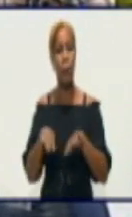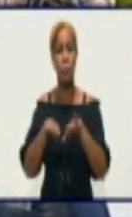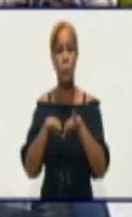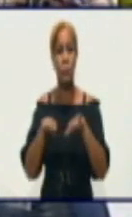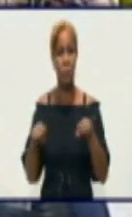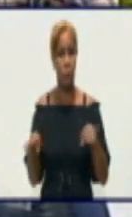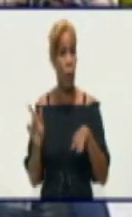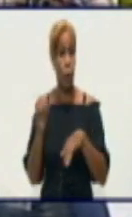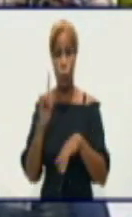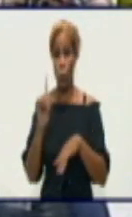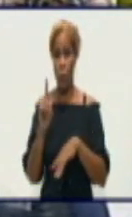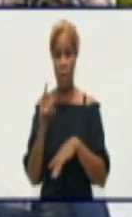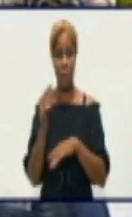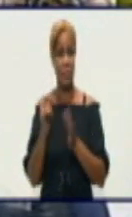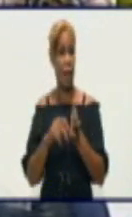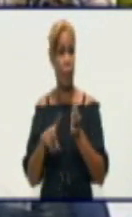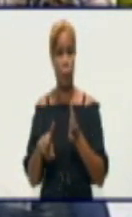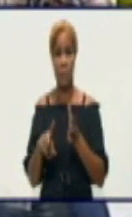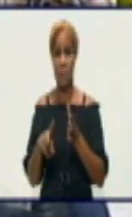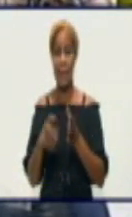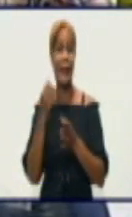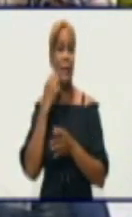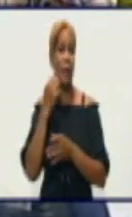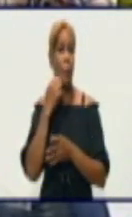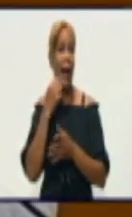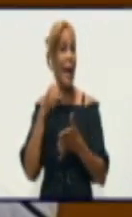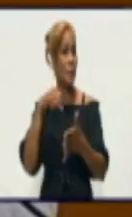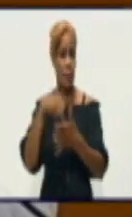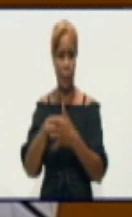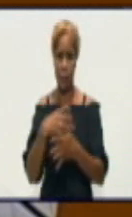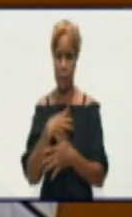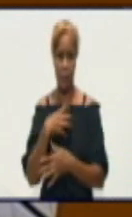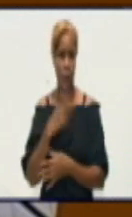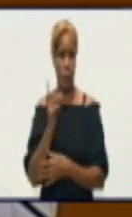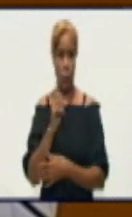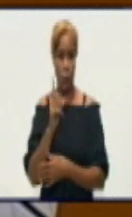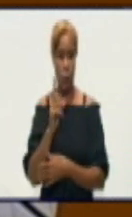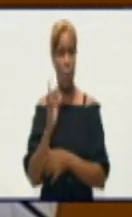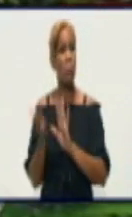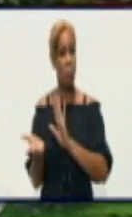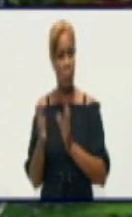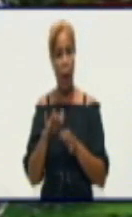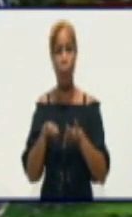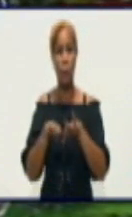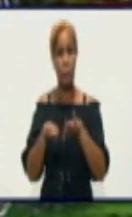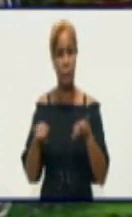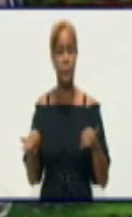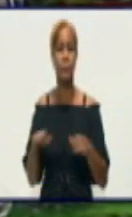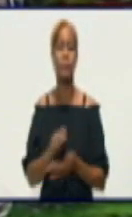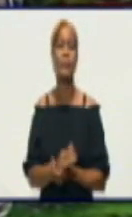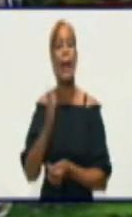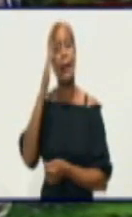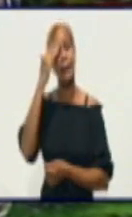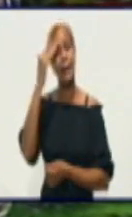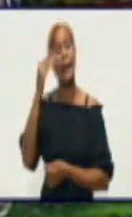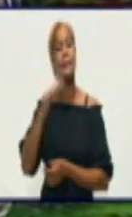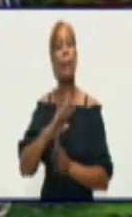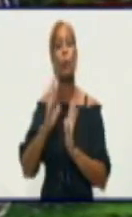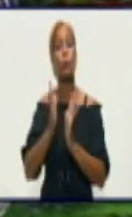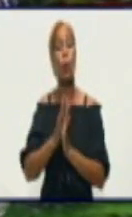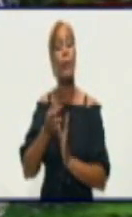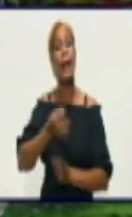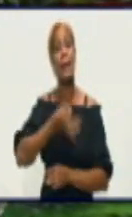no es de las provincias que mayor cantidad de accidentes reporta. No, hasta la fecha. Qué bien. Gracias, Ernesto, por toda esta